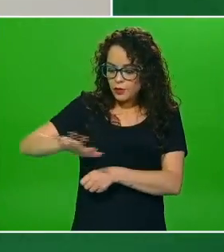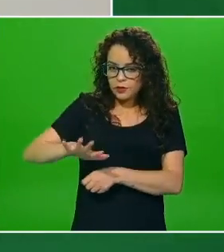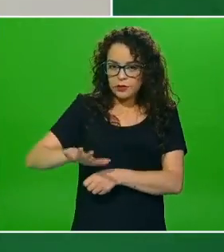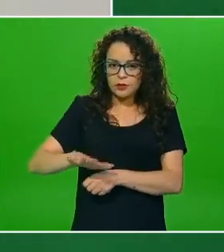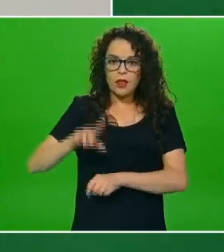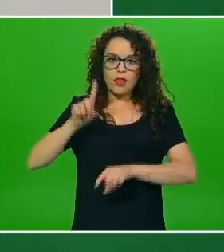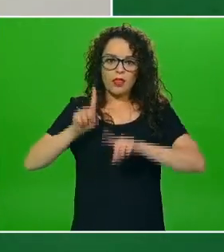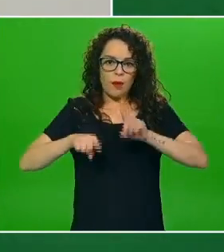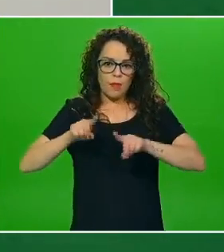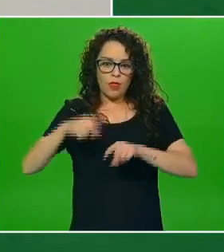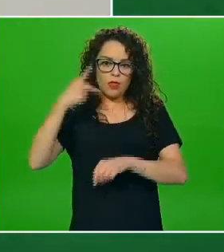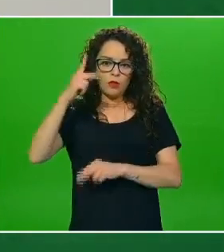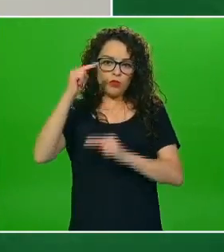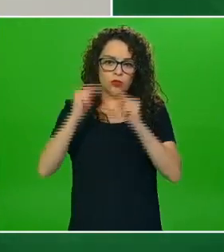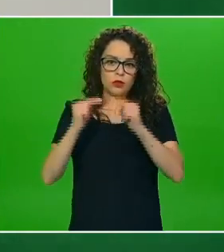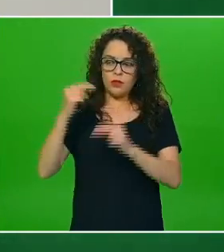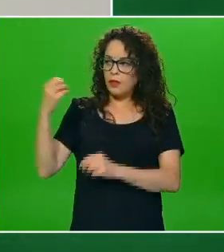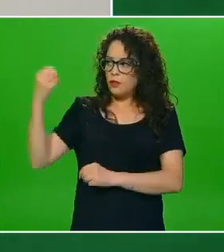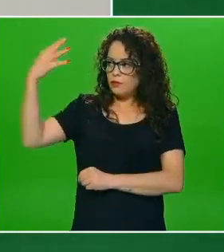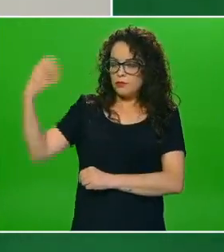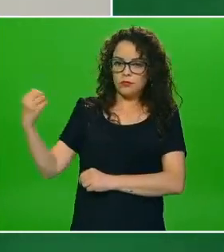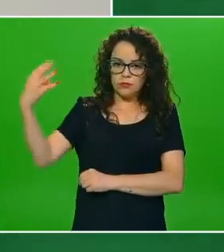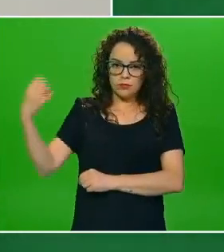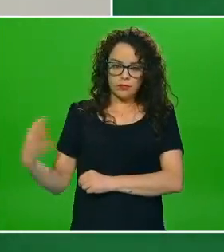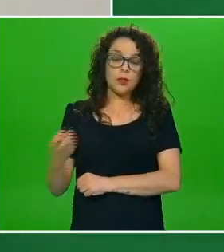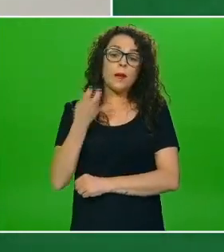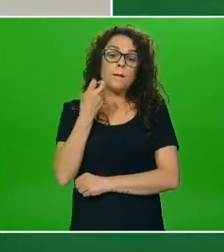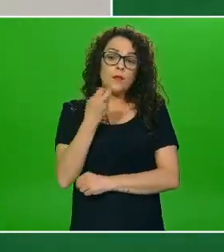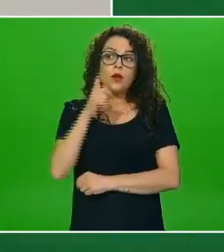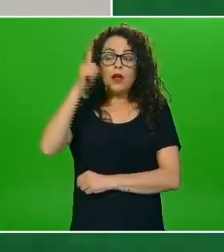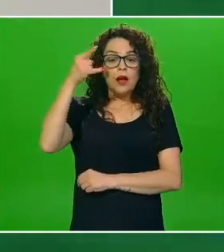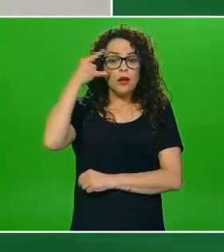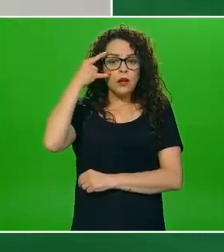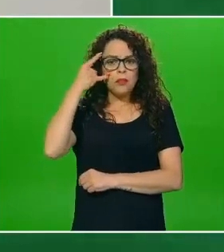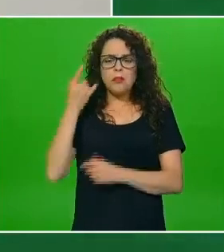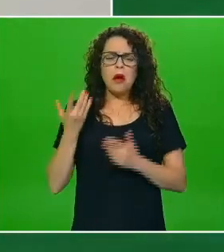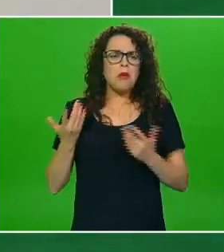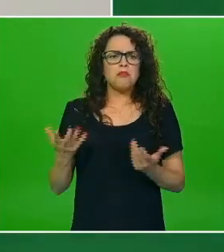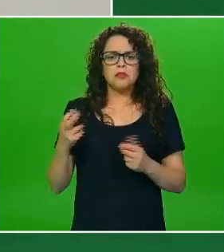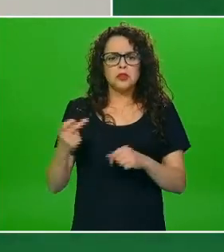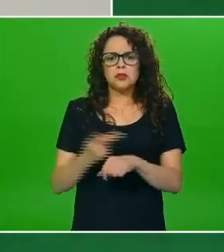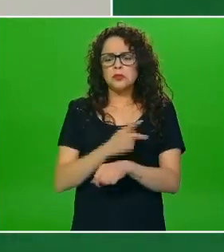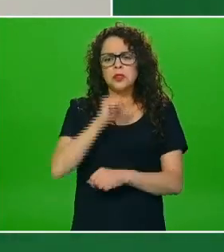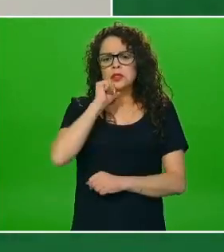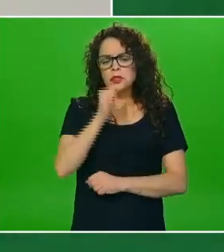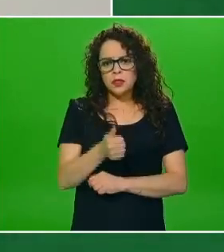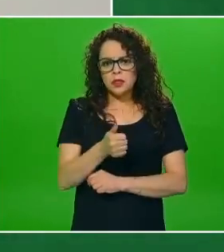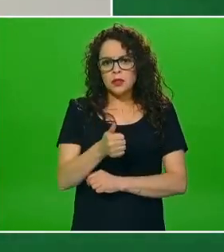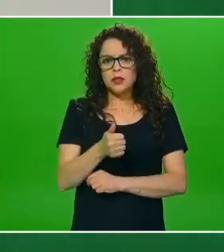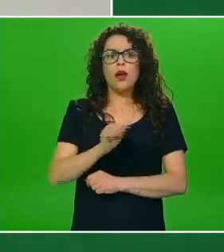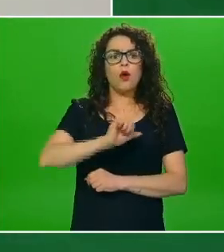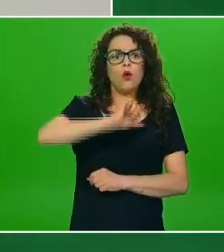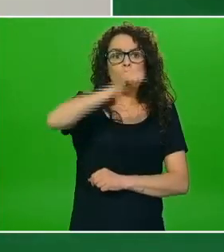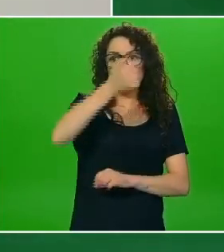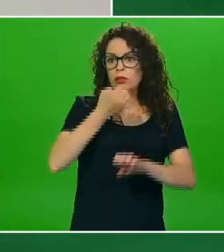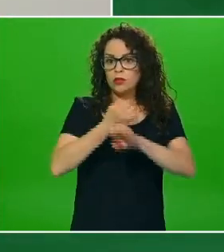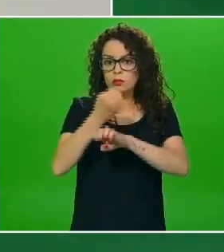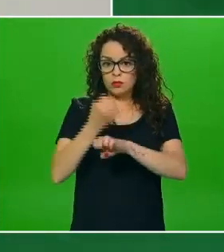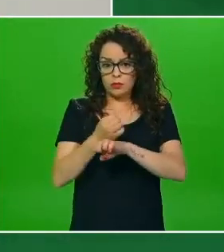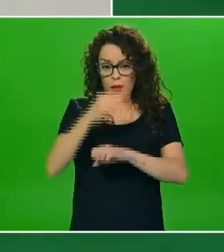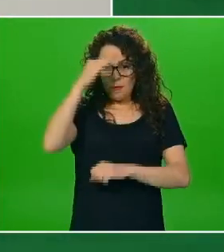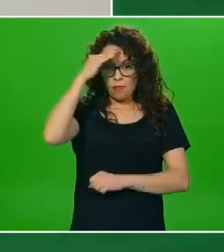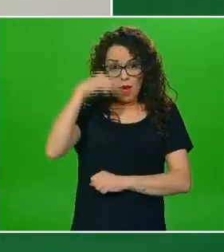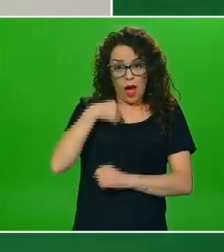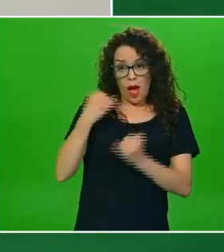lo decidido o realizado en Campeche no afecta a la toma de decisiones de otras entidades federativas sobre todo cuando